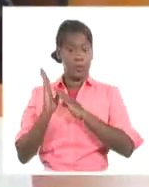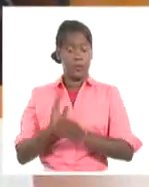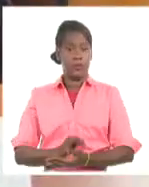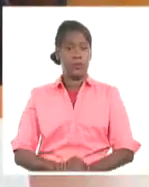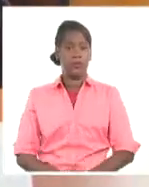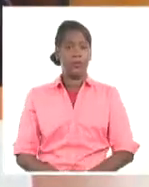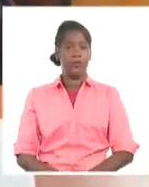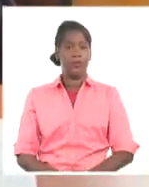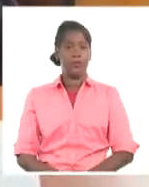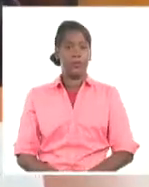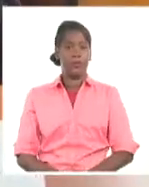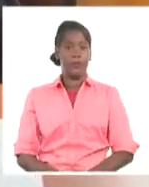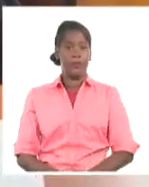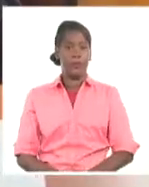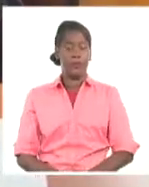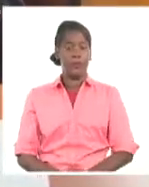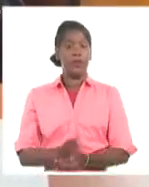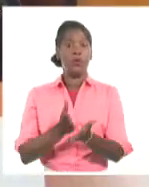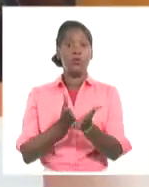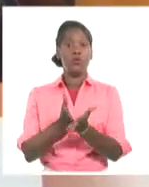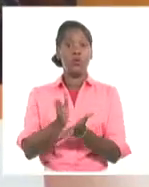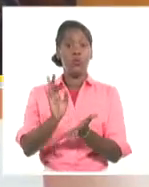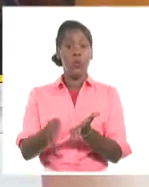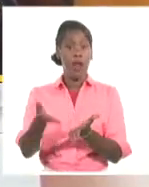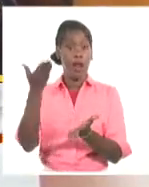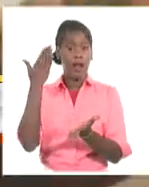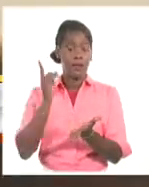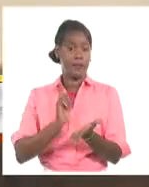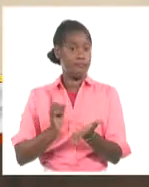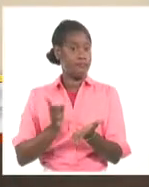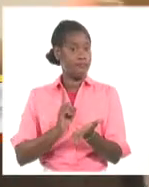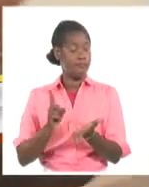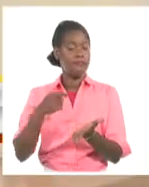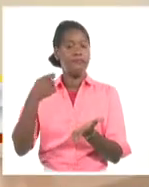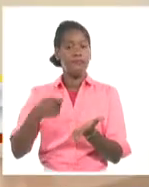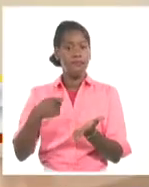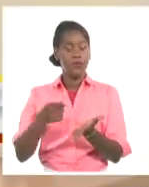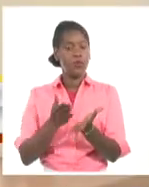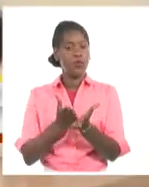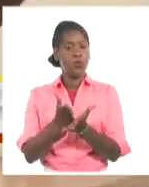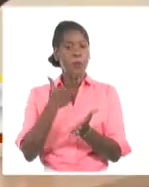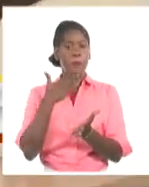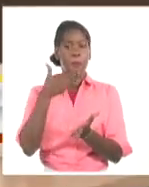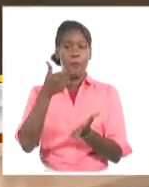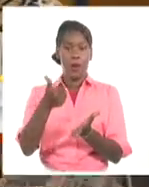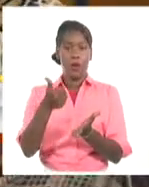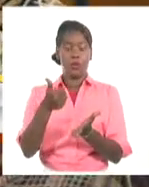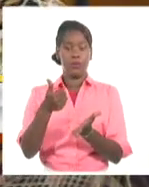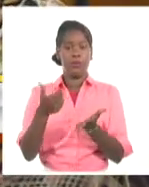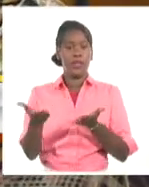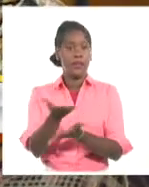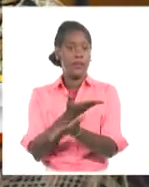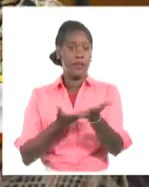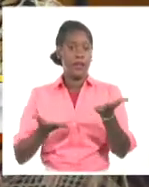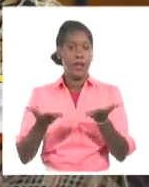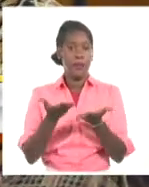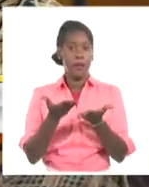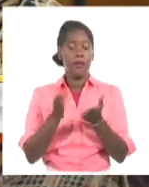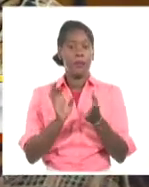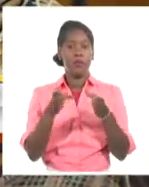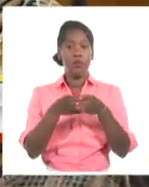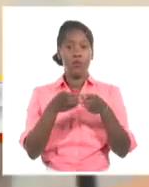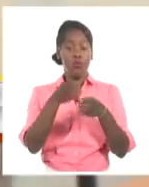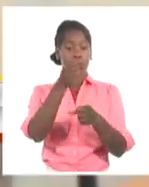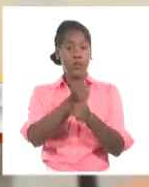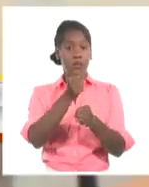No podemos continuar haciendo lo mismo. Resulta necesario que nuestra vinculación con la base sea más atractiva y